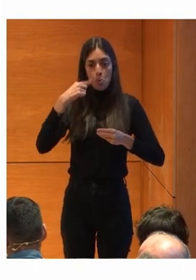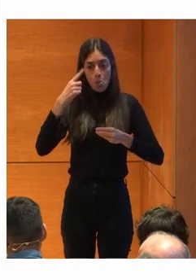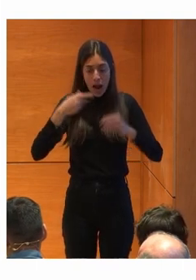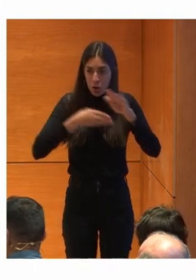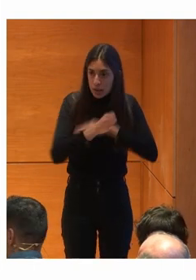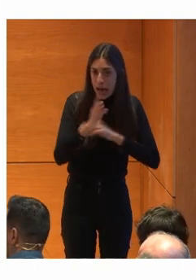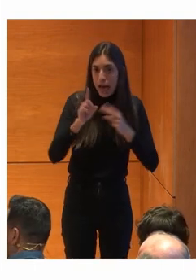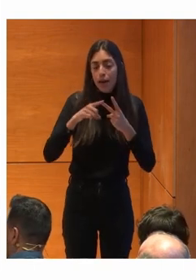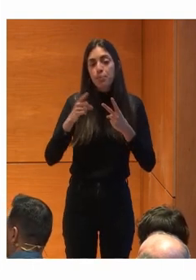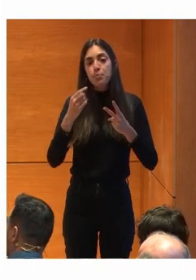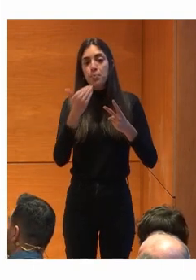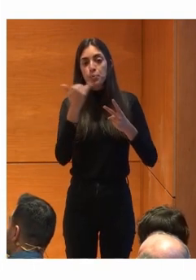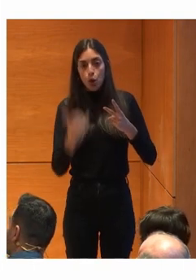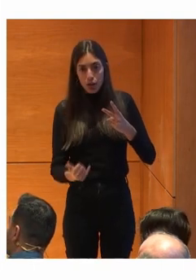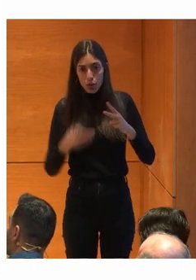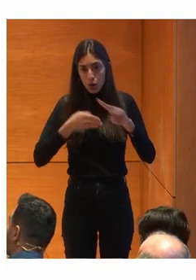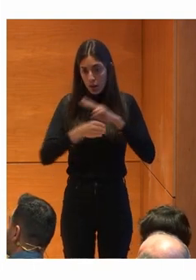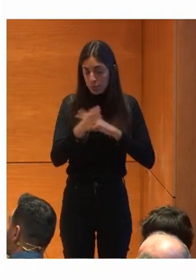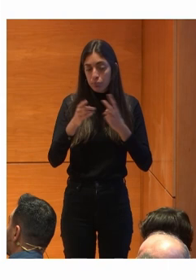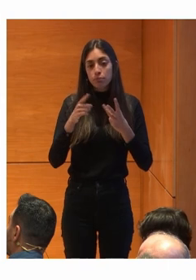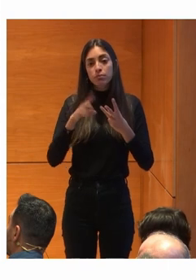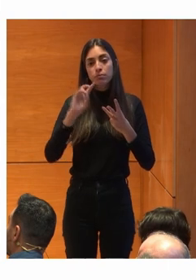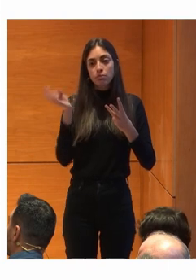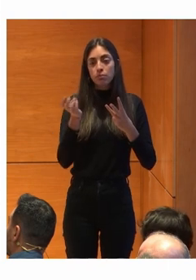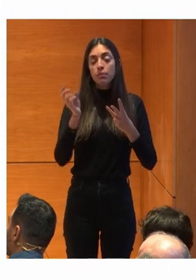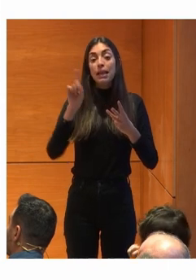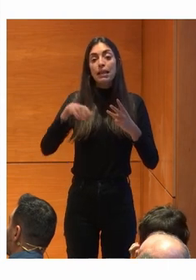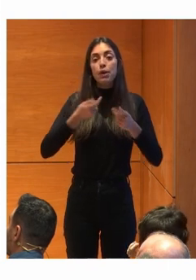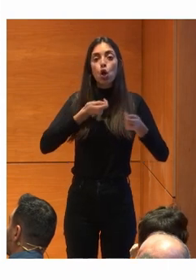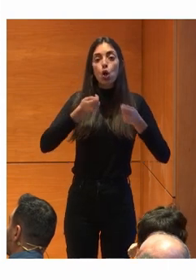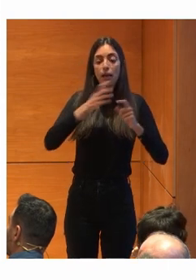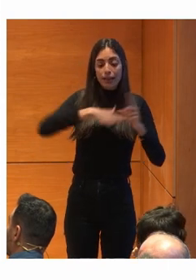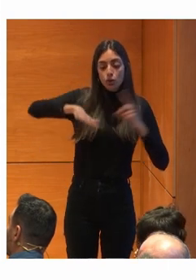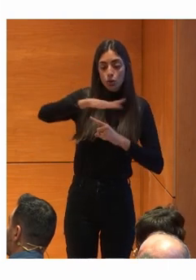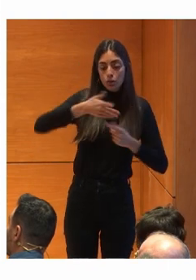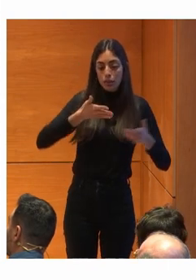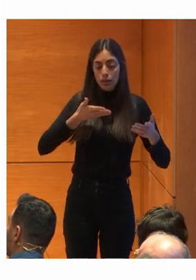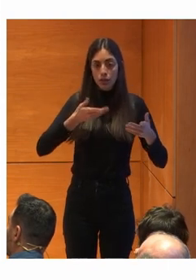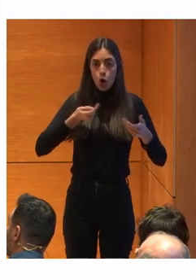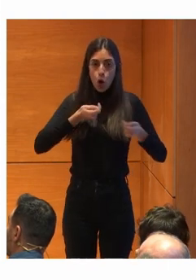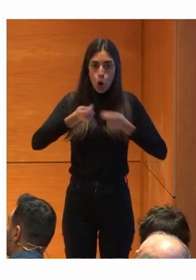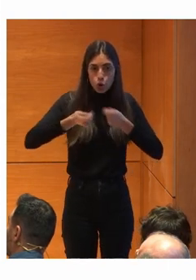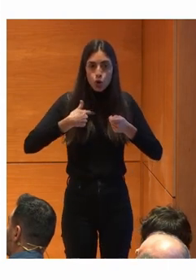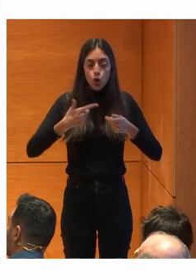En emails Etcétera También en cuanto Al control del entorno Con la domótica Alexa